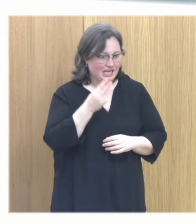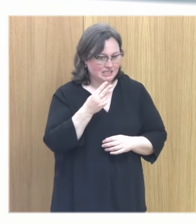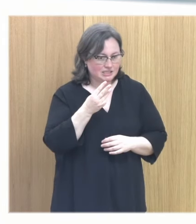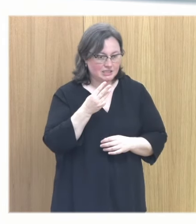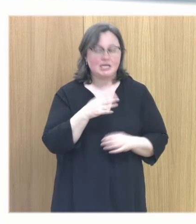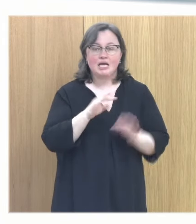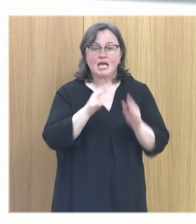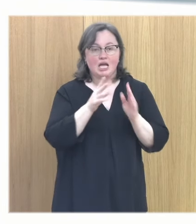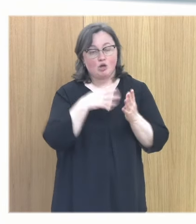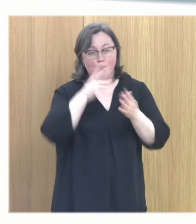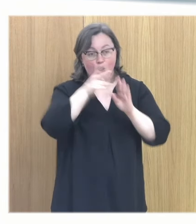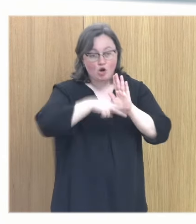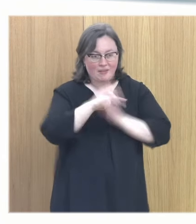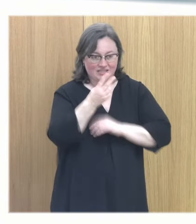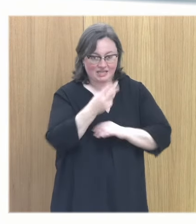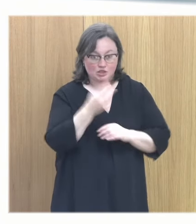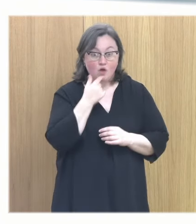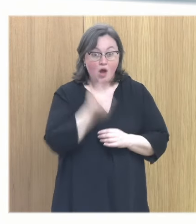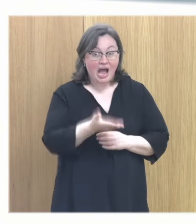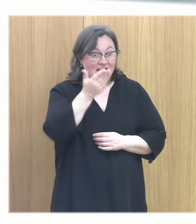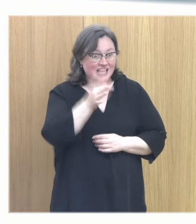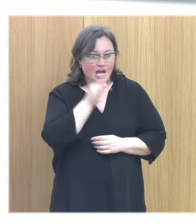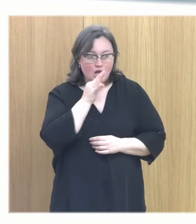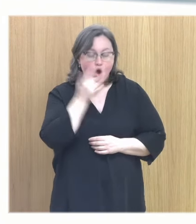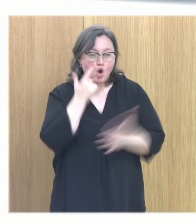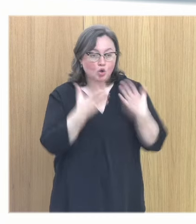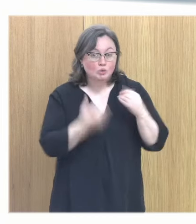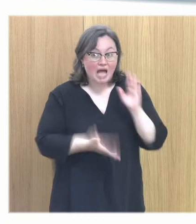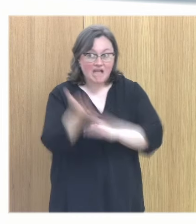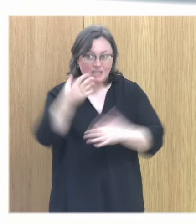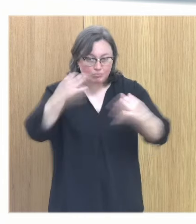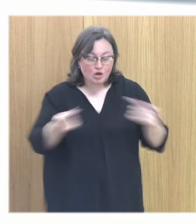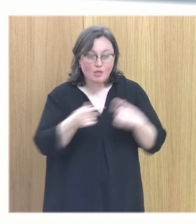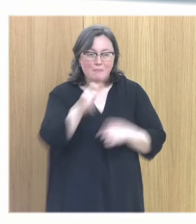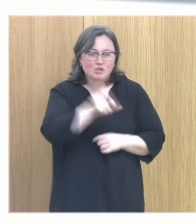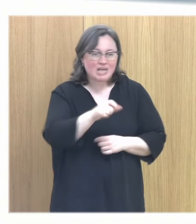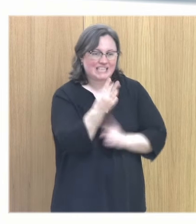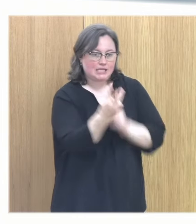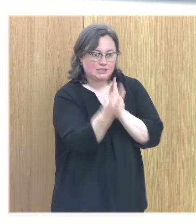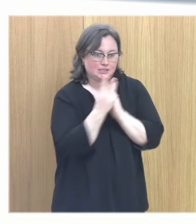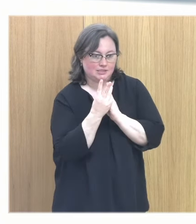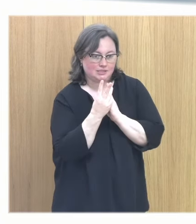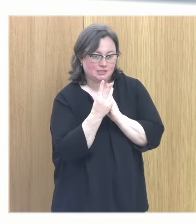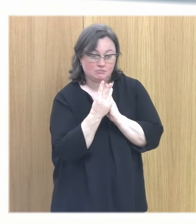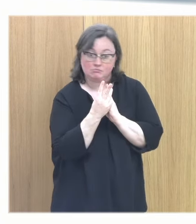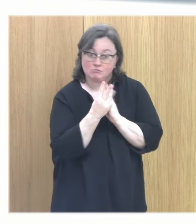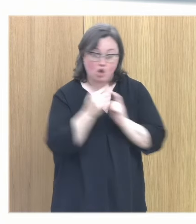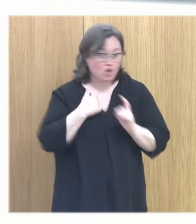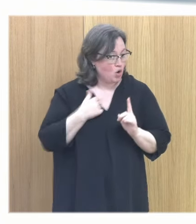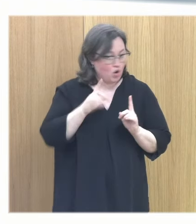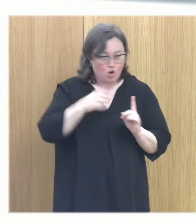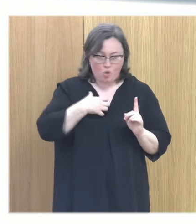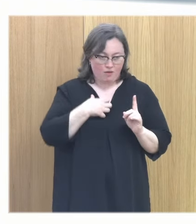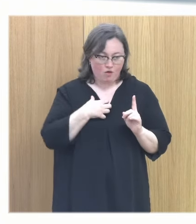la regla del tres yo no doy de alta a nadie en consulta hasta que no tiene tres personas y yo no puedo ser una de esas tres